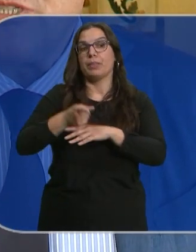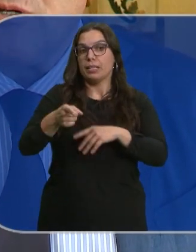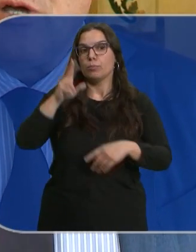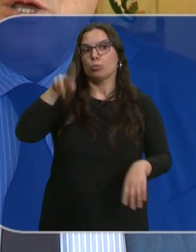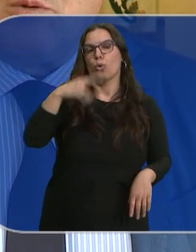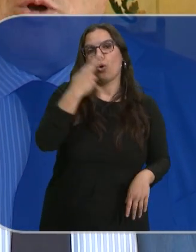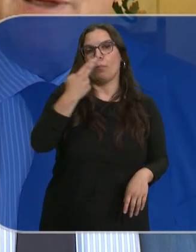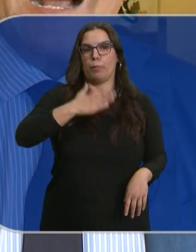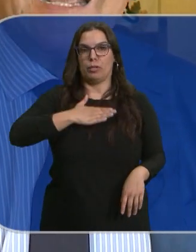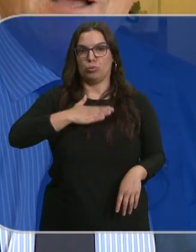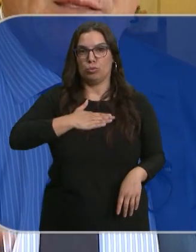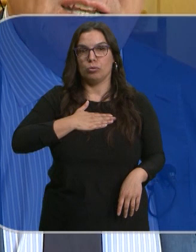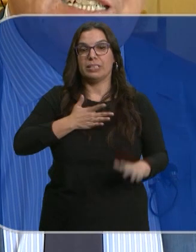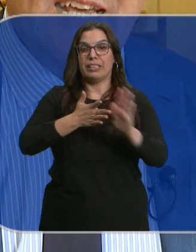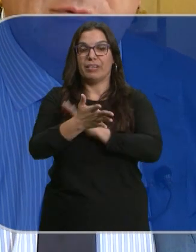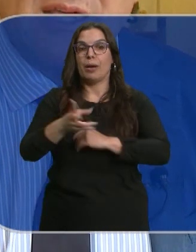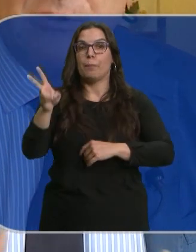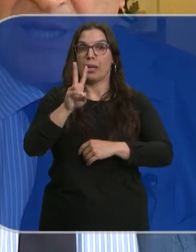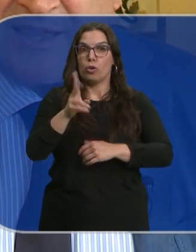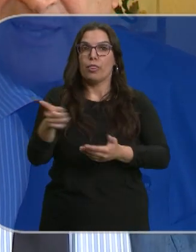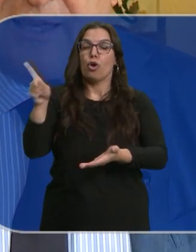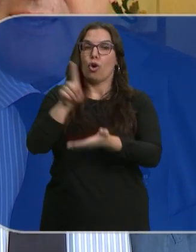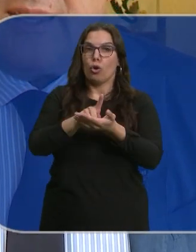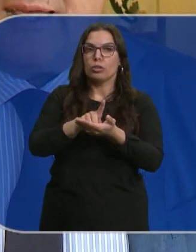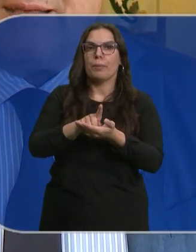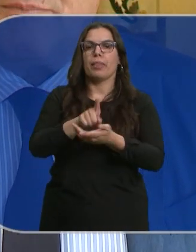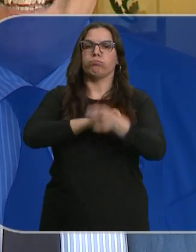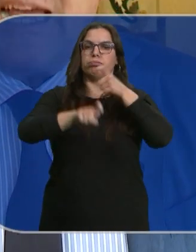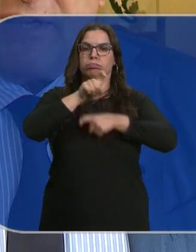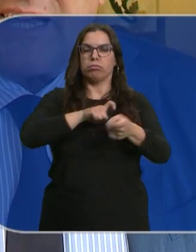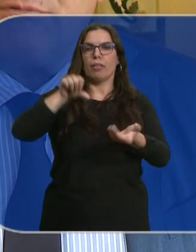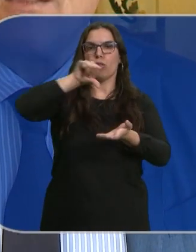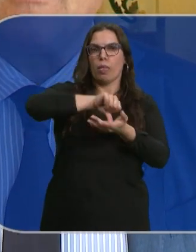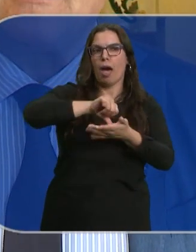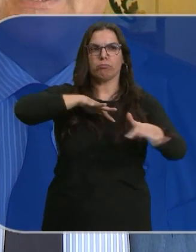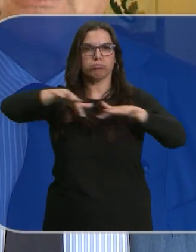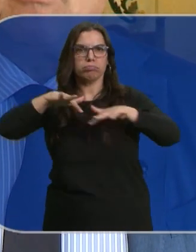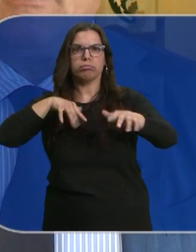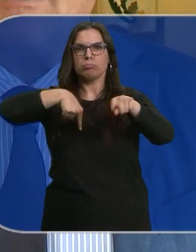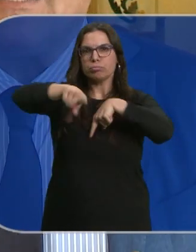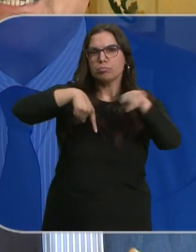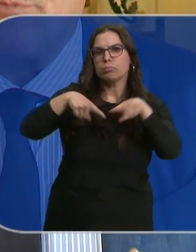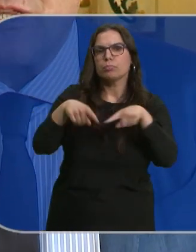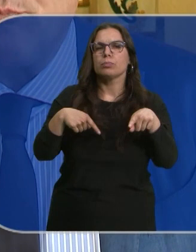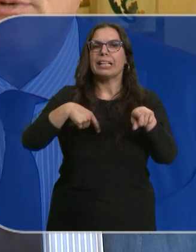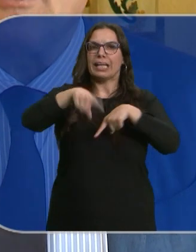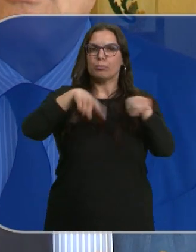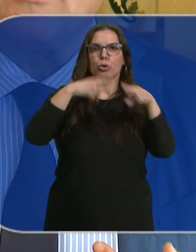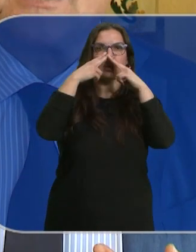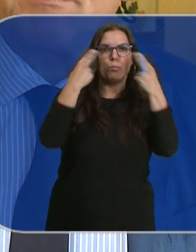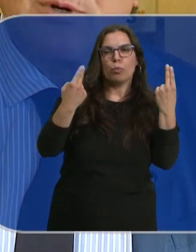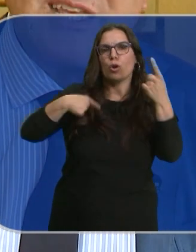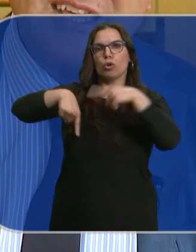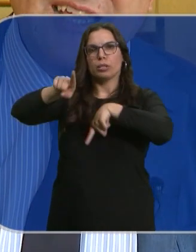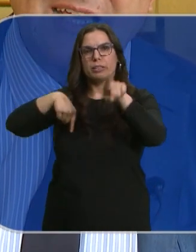es el compromiso, volver a que Valladolid sea una ciudad dinámica, una ciudad en la que conviva el transporte público